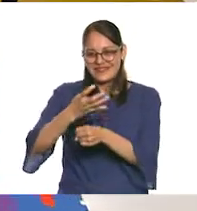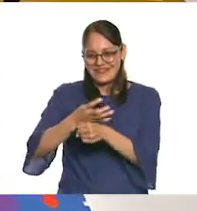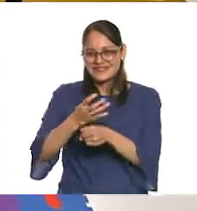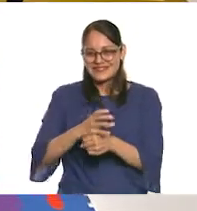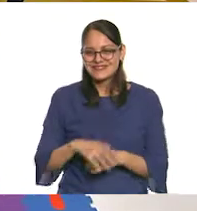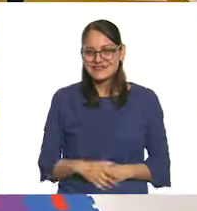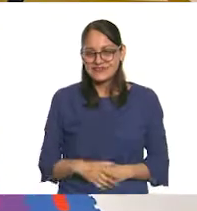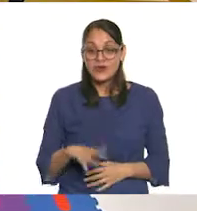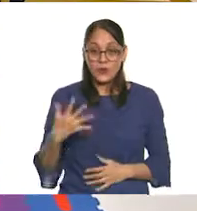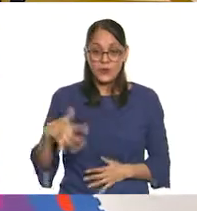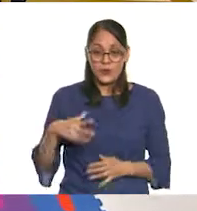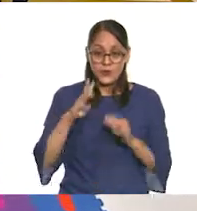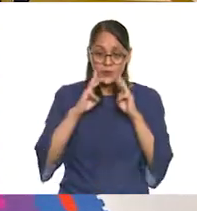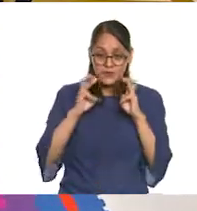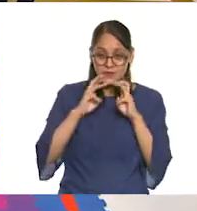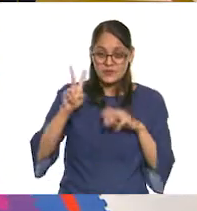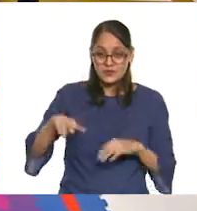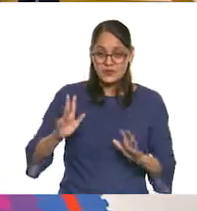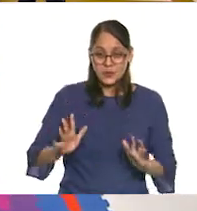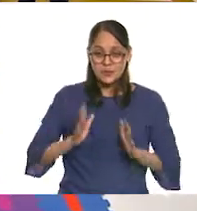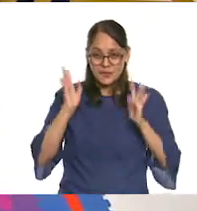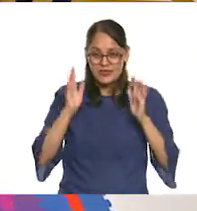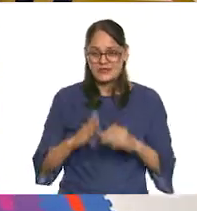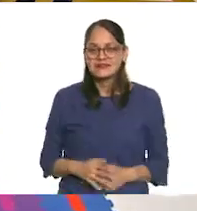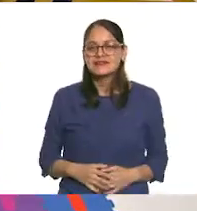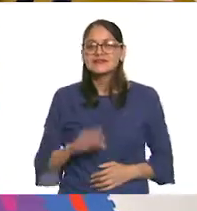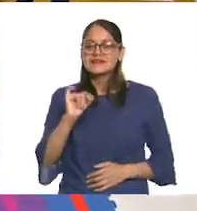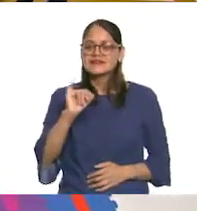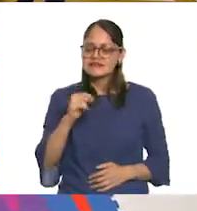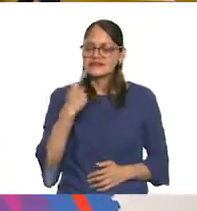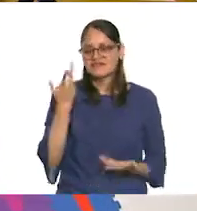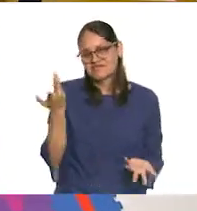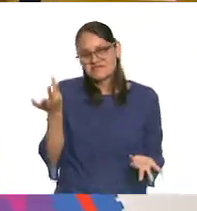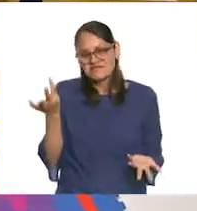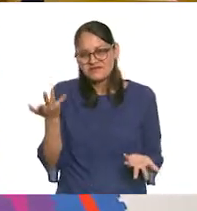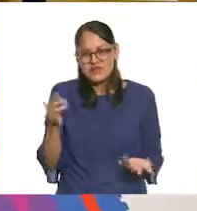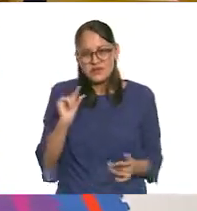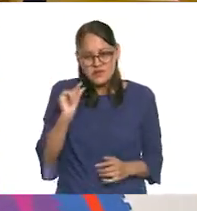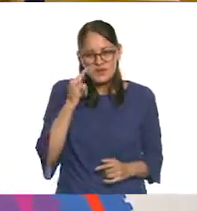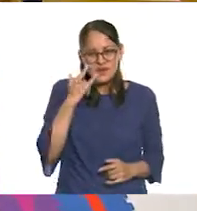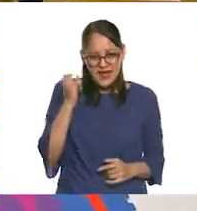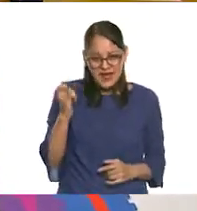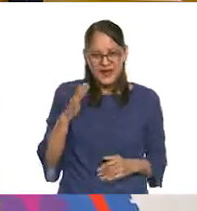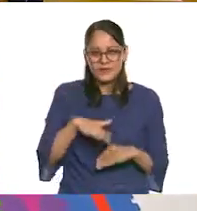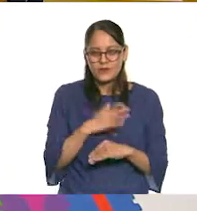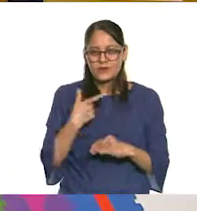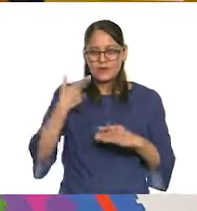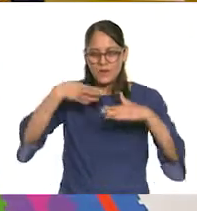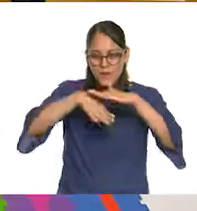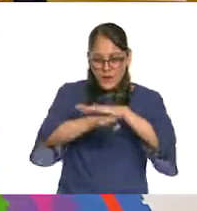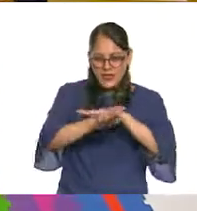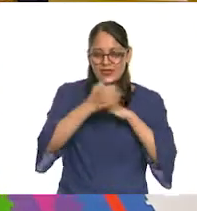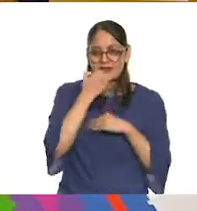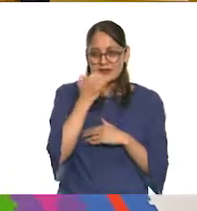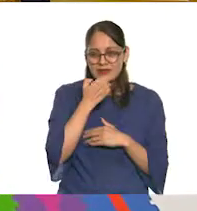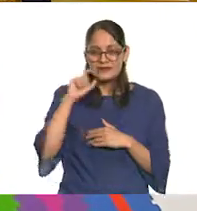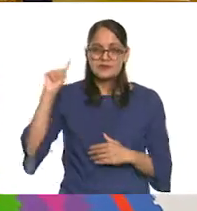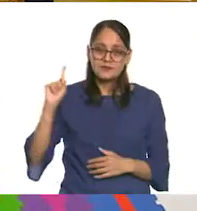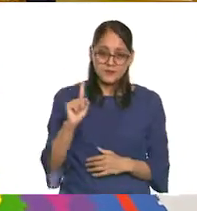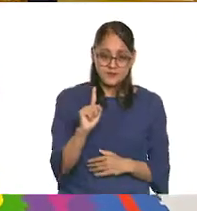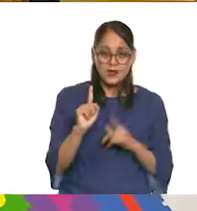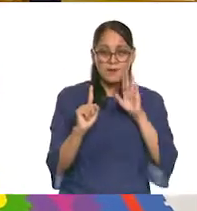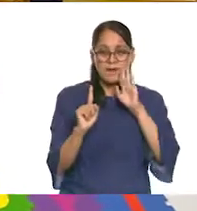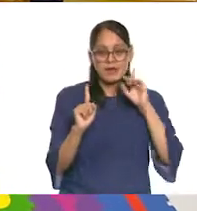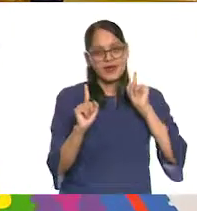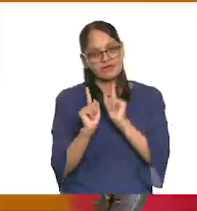¡Guau! Eso sí es una sorpresa para todos, niñas y niños. Era una situación bastante extraña ir a la escuela, llegar a la escuela con mi